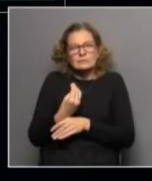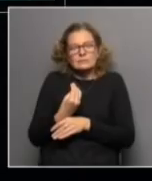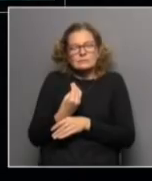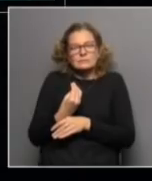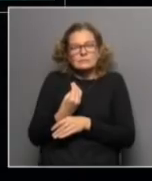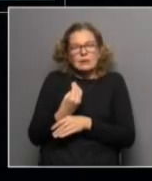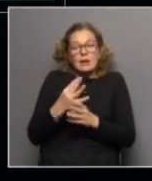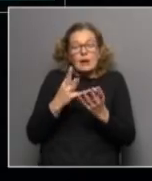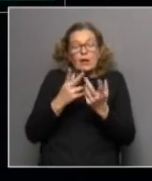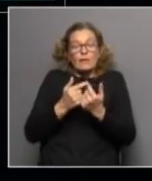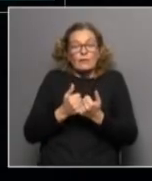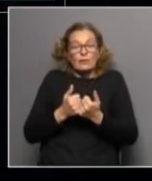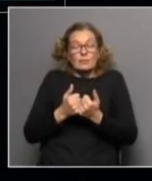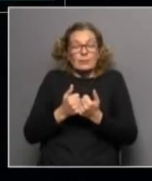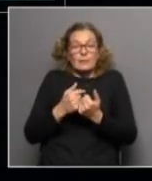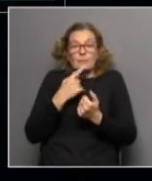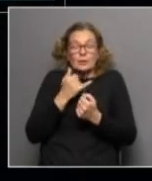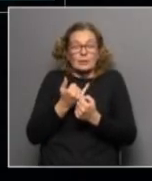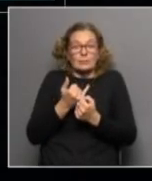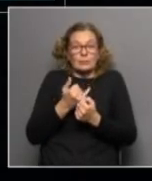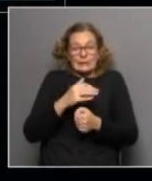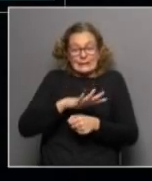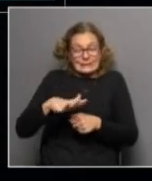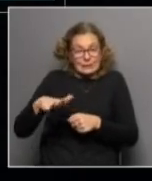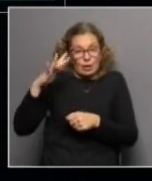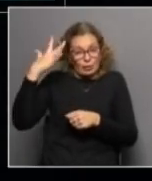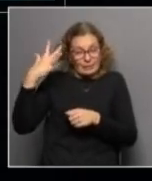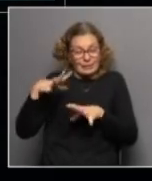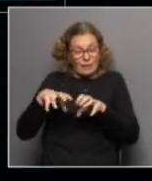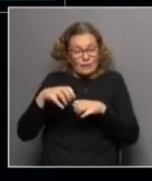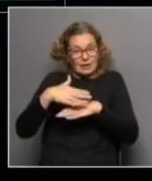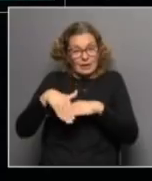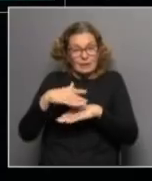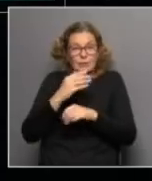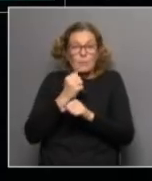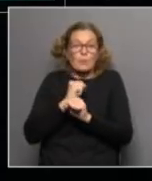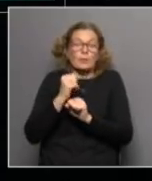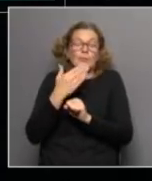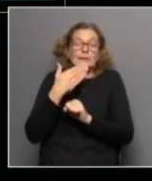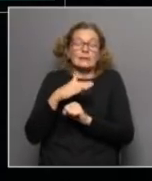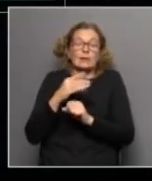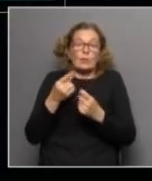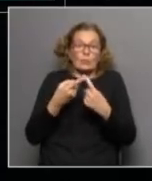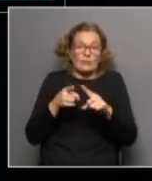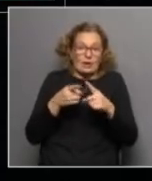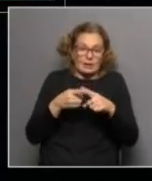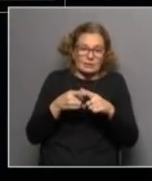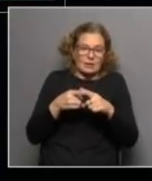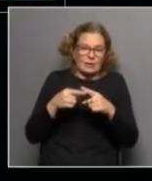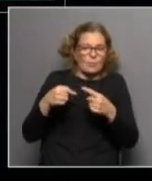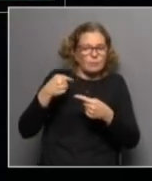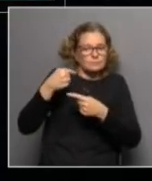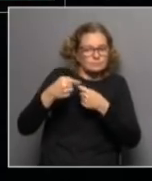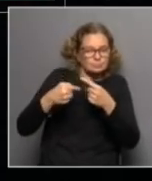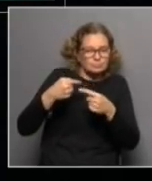La metodología de abordaje a niños y niñas adolescentes de situación de calle la podemos entender como de distintas etapas. Los